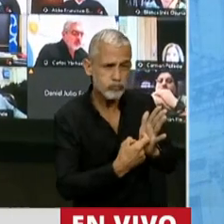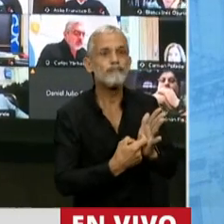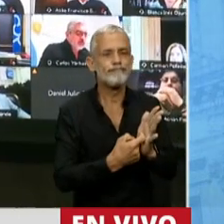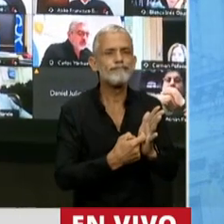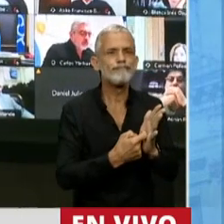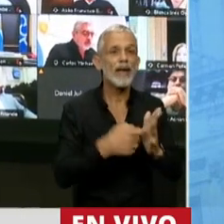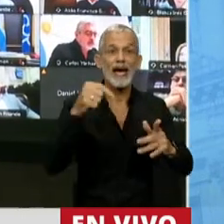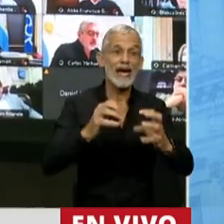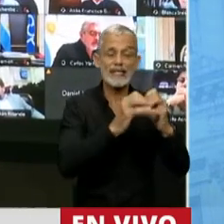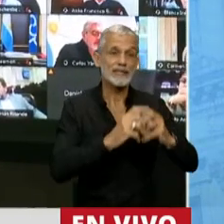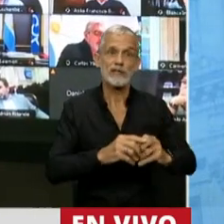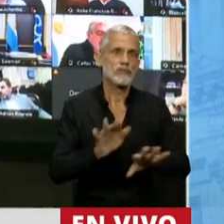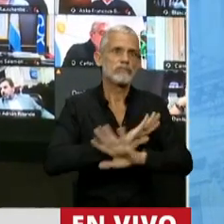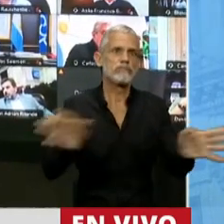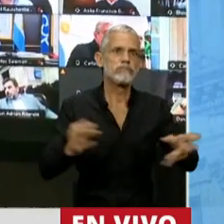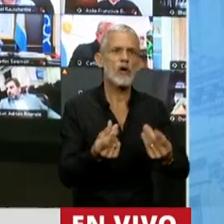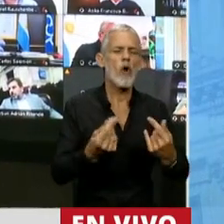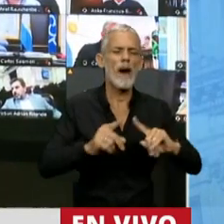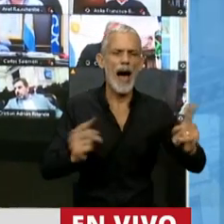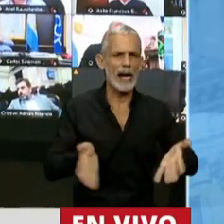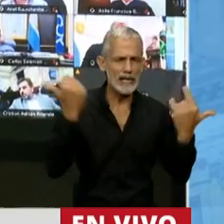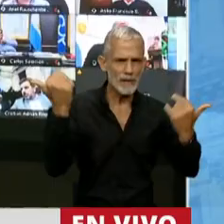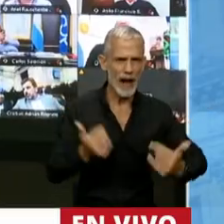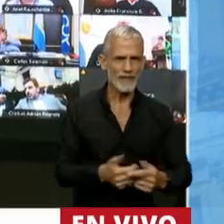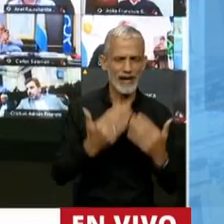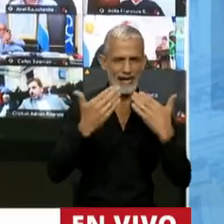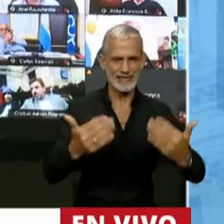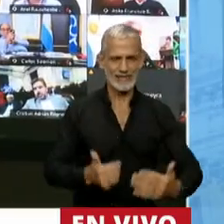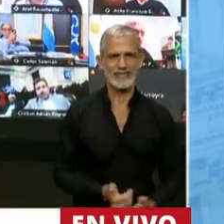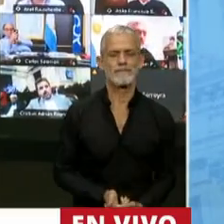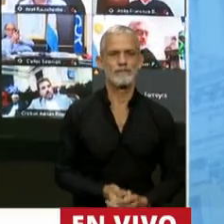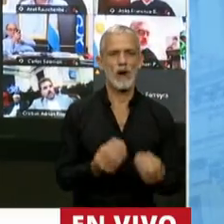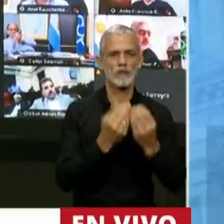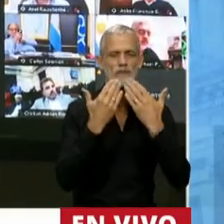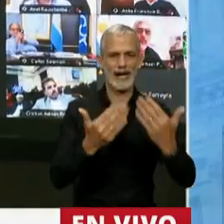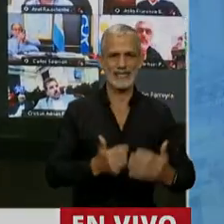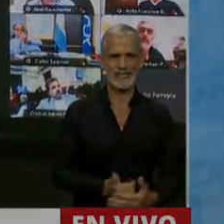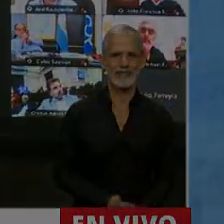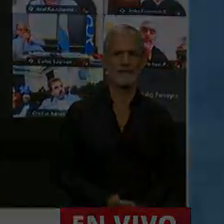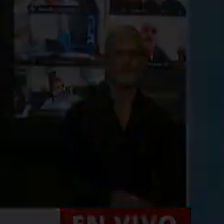levanten esta sesión que es ilegítima. Gracias, presidente. Muchas gracias, diputado.